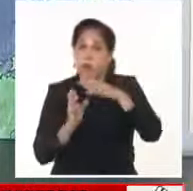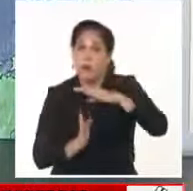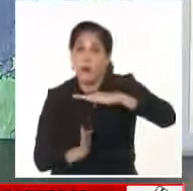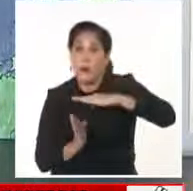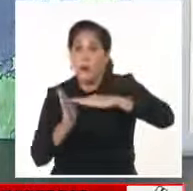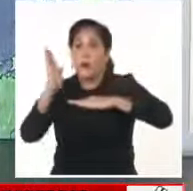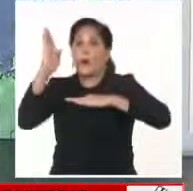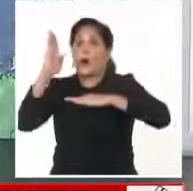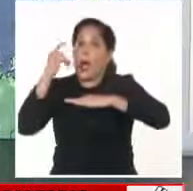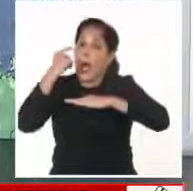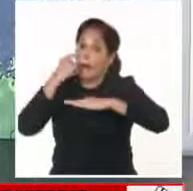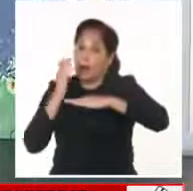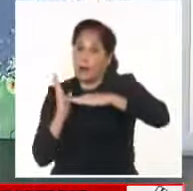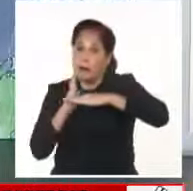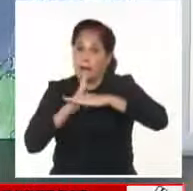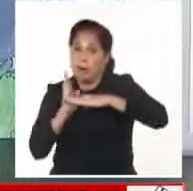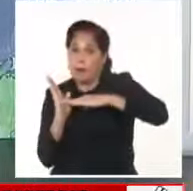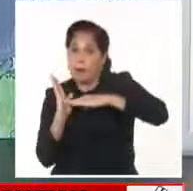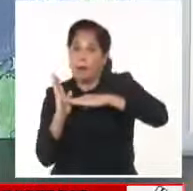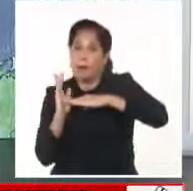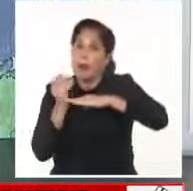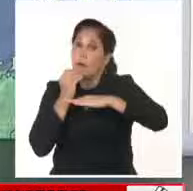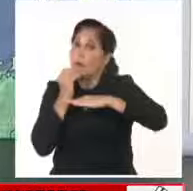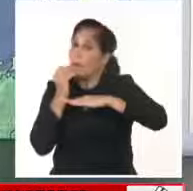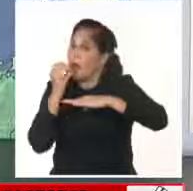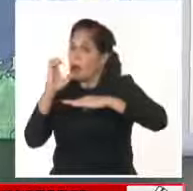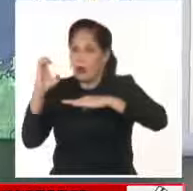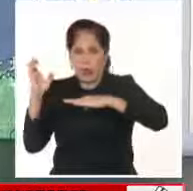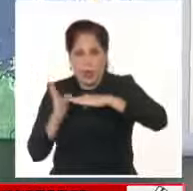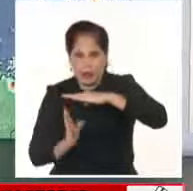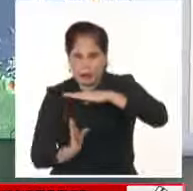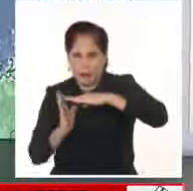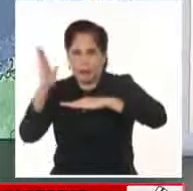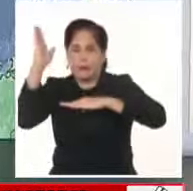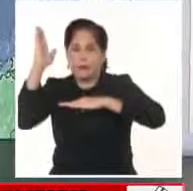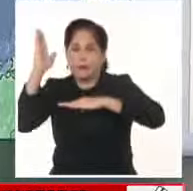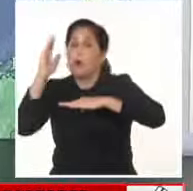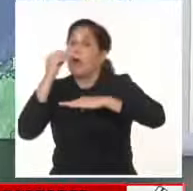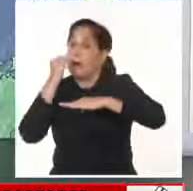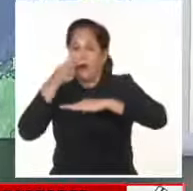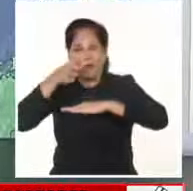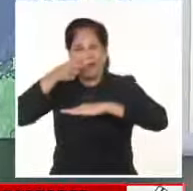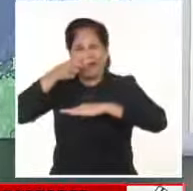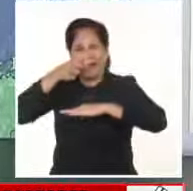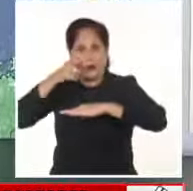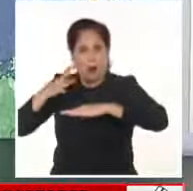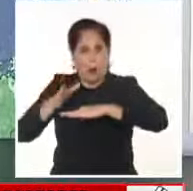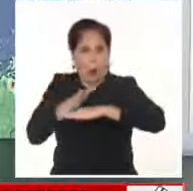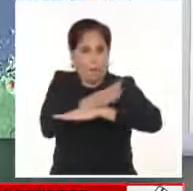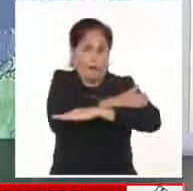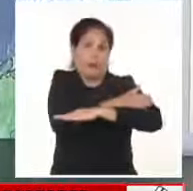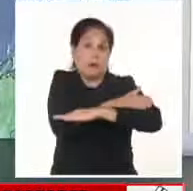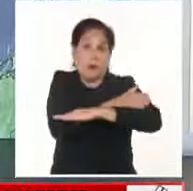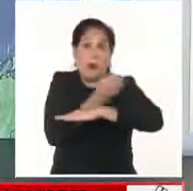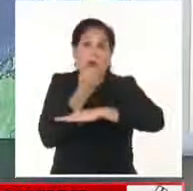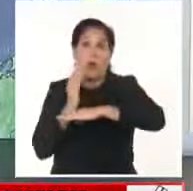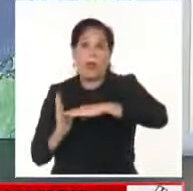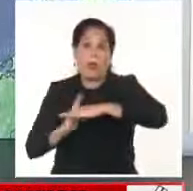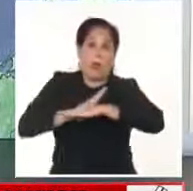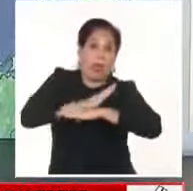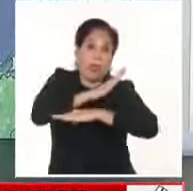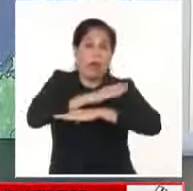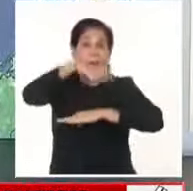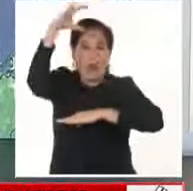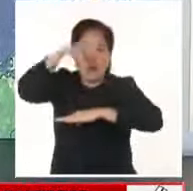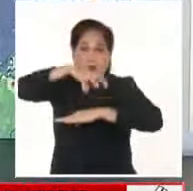de este organismo que se inclina sobre todo hacia la parte occidental del país, pero se mantiene la vigilancia en el resto de los territorios porque el efecto de las lluvias sí puede